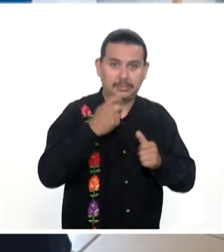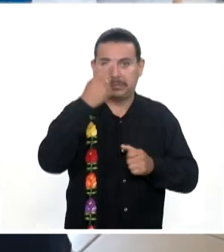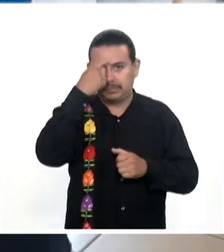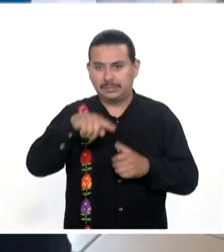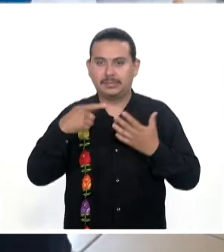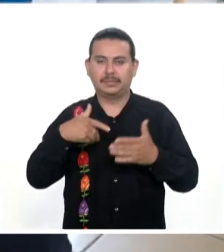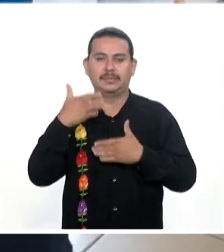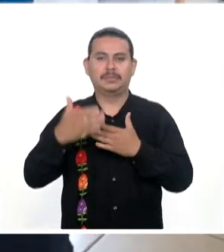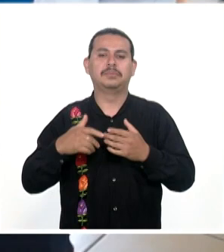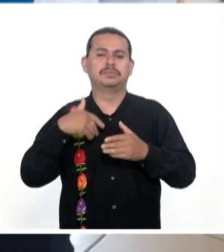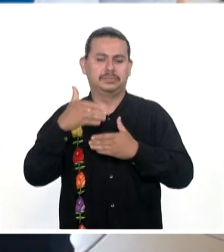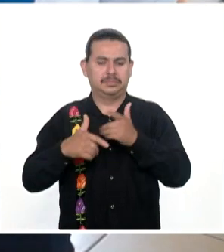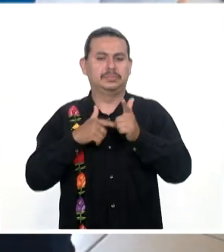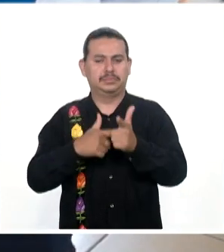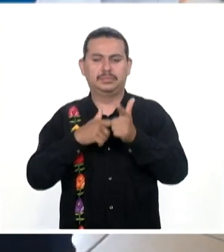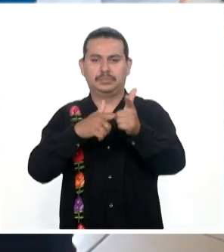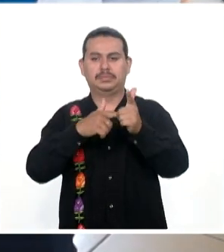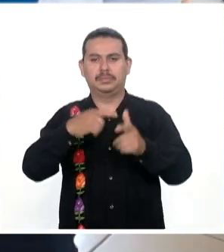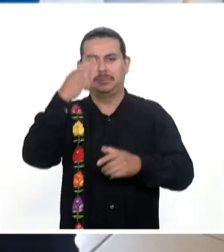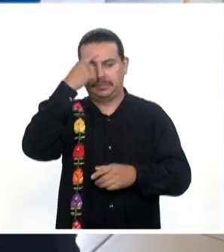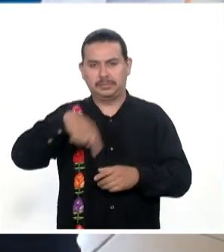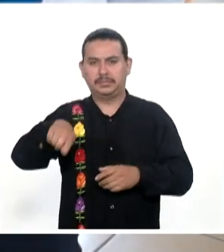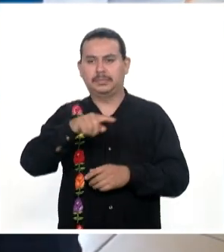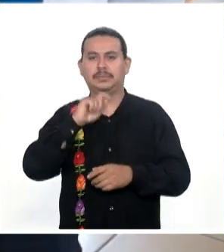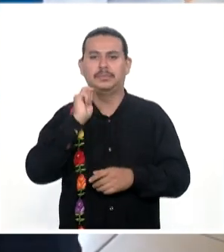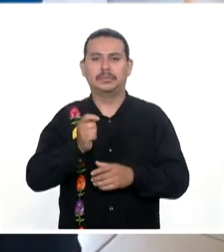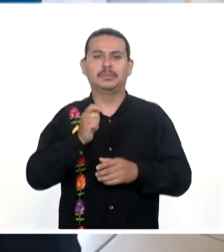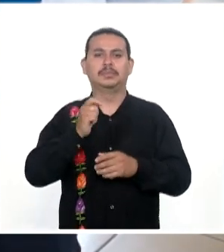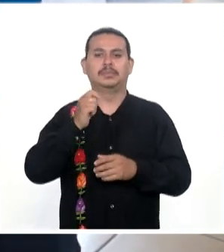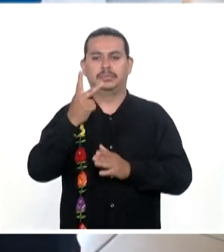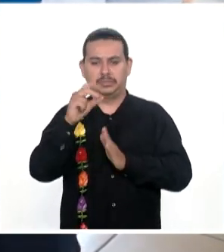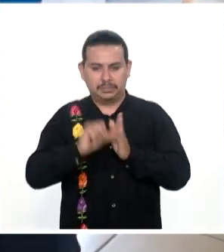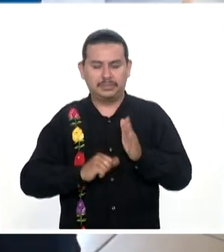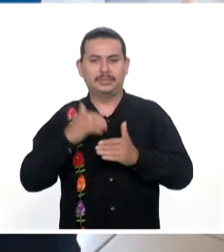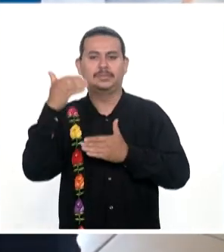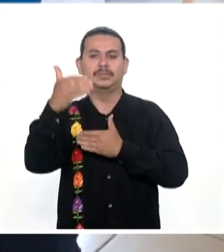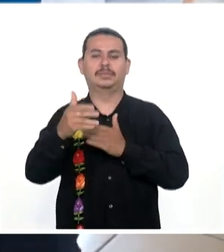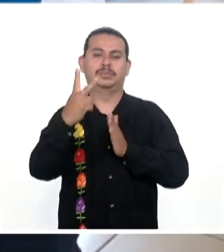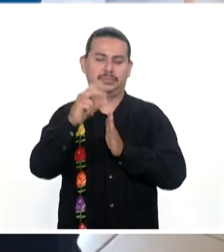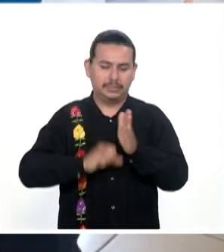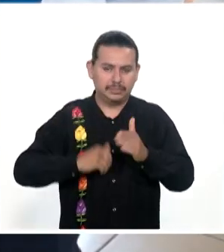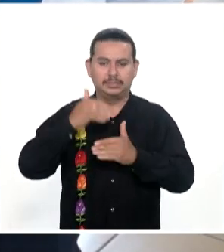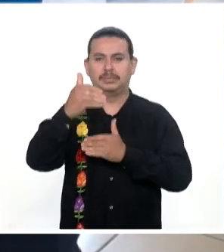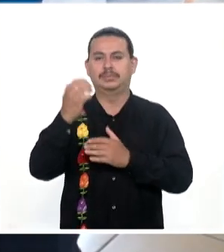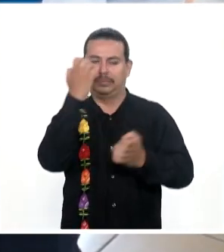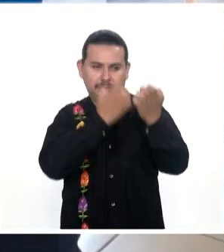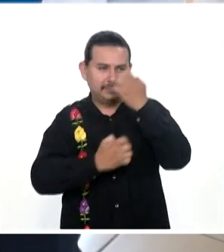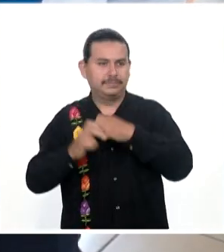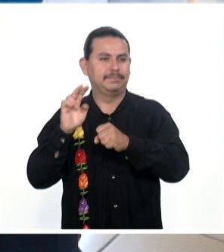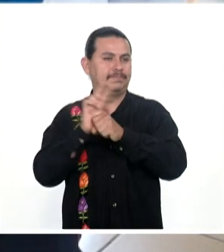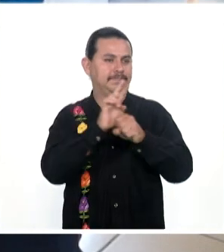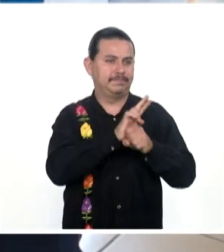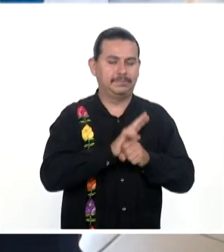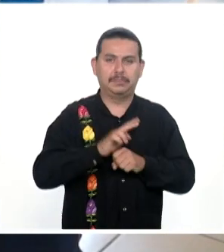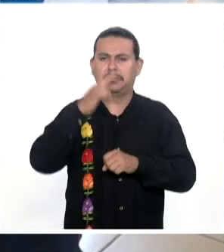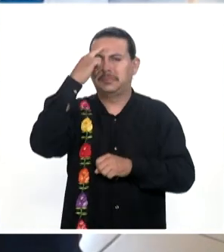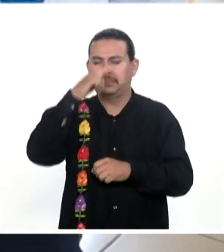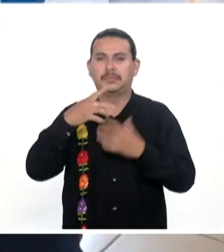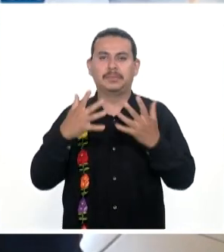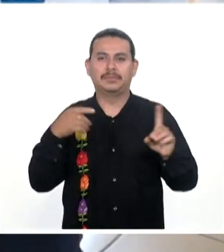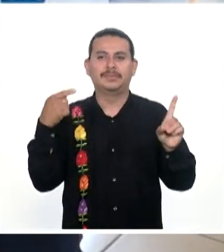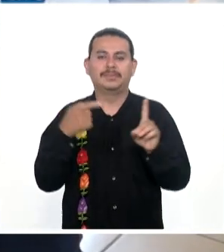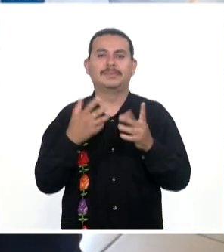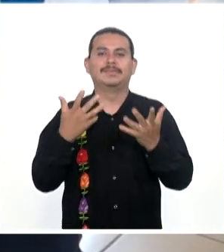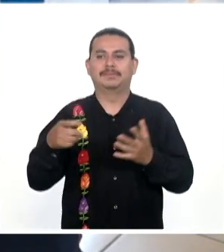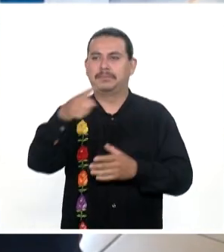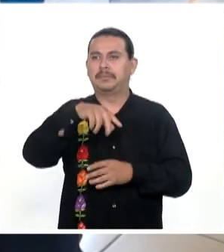Realizando De manera recurrente Estamos pensando Cada dos meses Regresar A hacer la evaluación Y la intención Y el objetivo